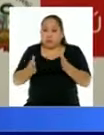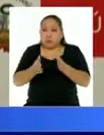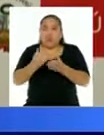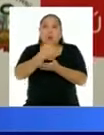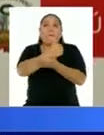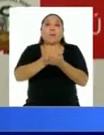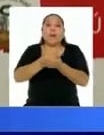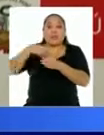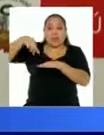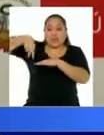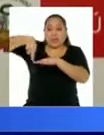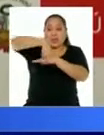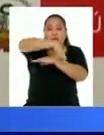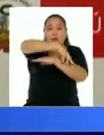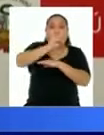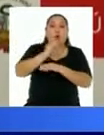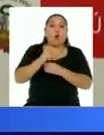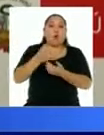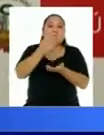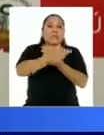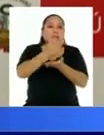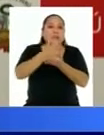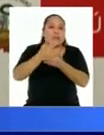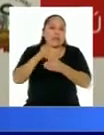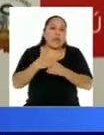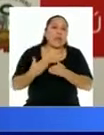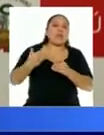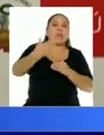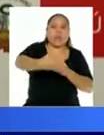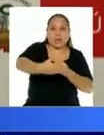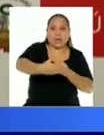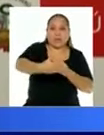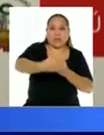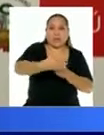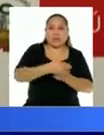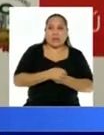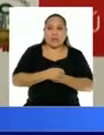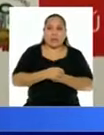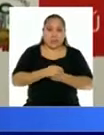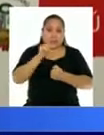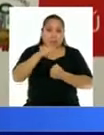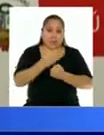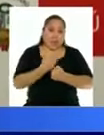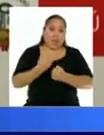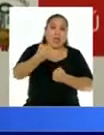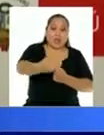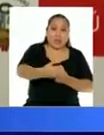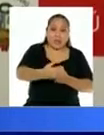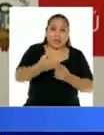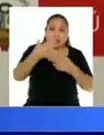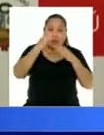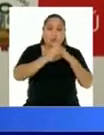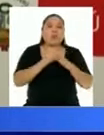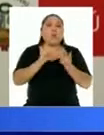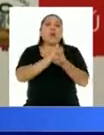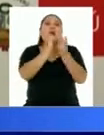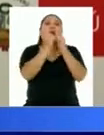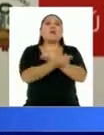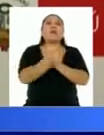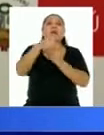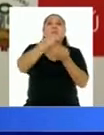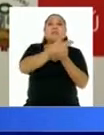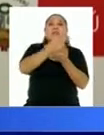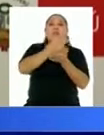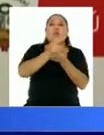la vereda o si tienen estacionamientos delante del local de restaurante, se pueden transformar esos estacionamientos